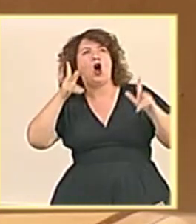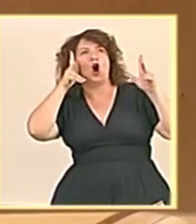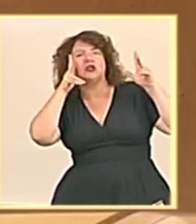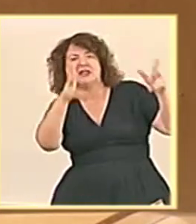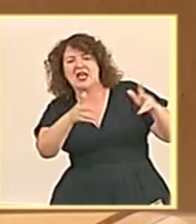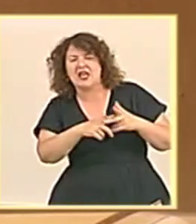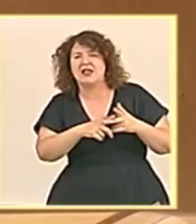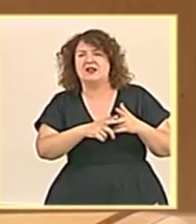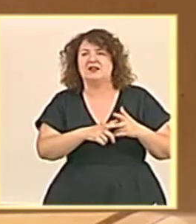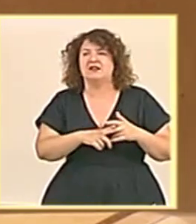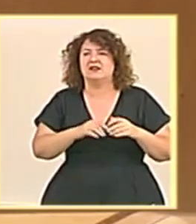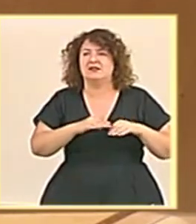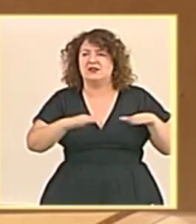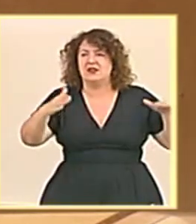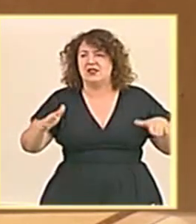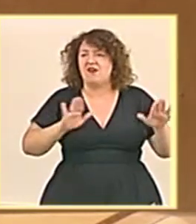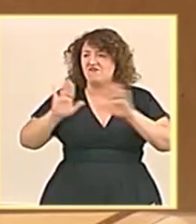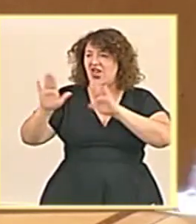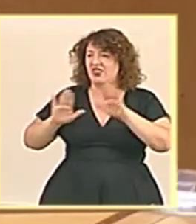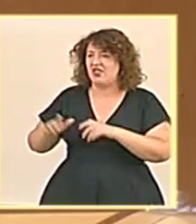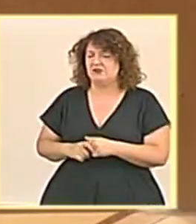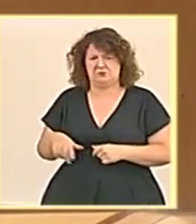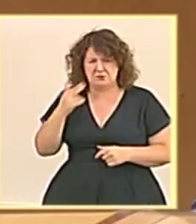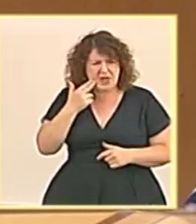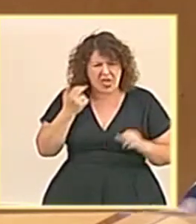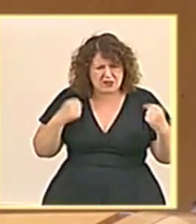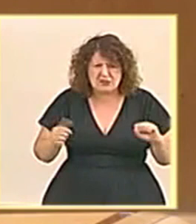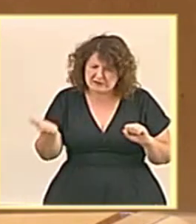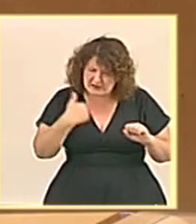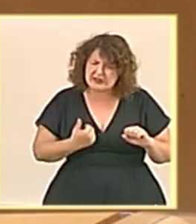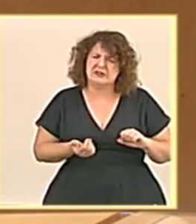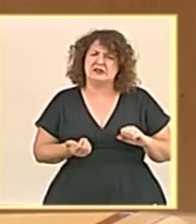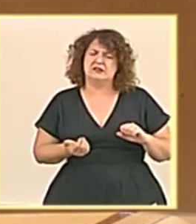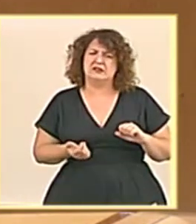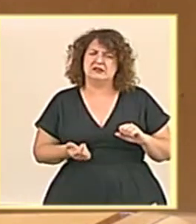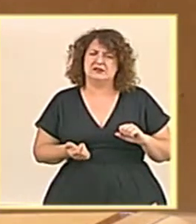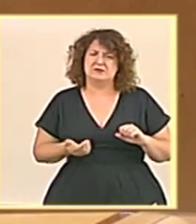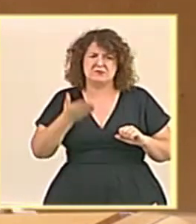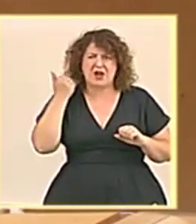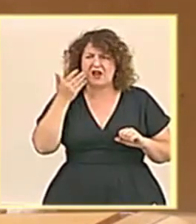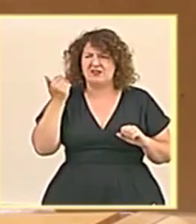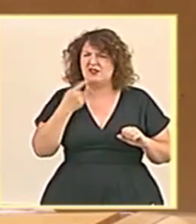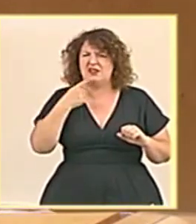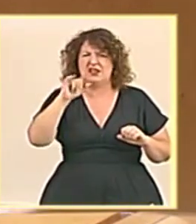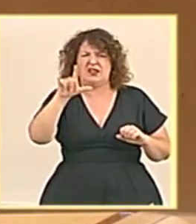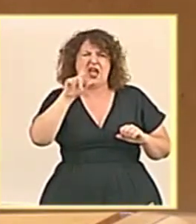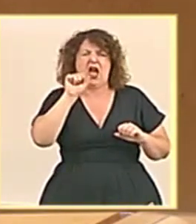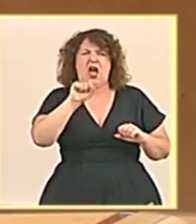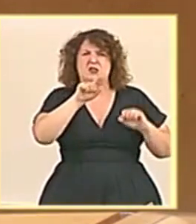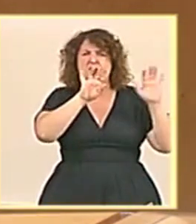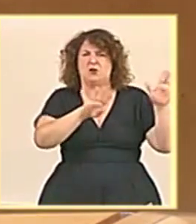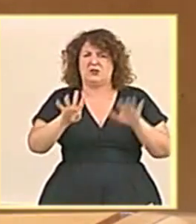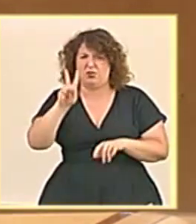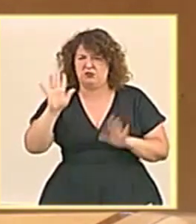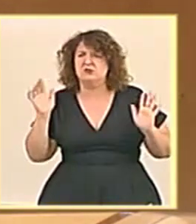hoteles, de la plataforma, de los vecinos. No le tenga miedo. Véngase a Marbella. No me hable de Gil del año 92.